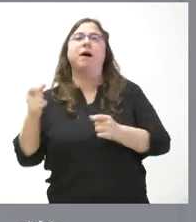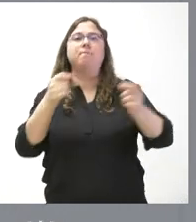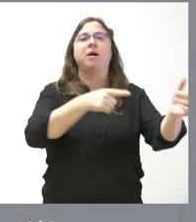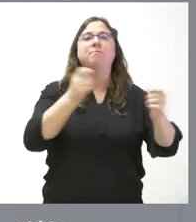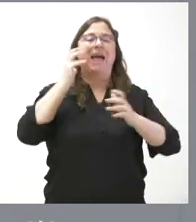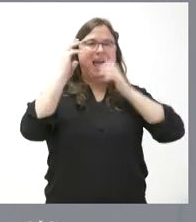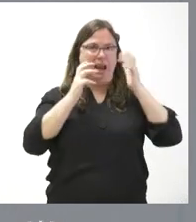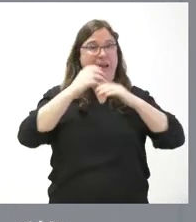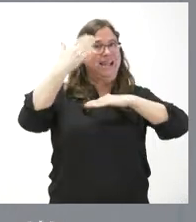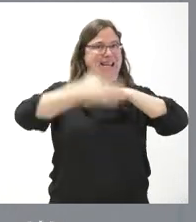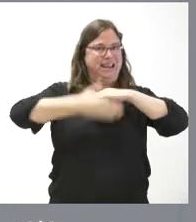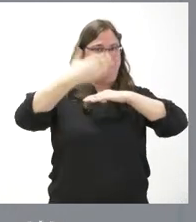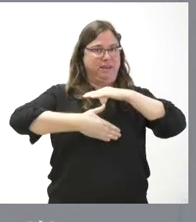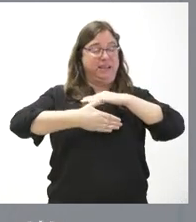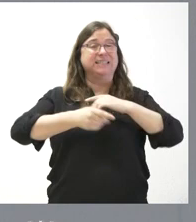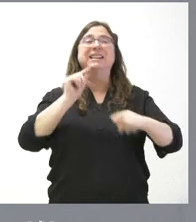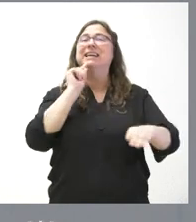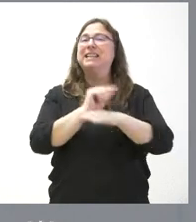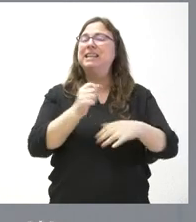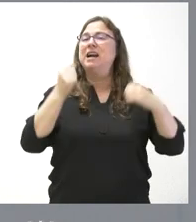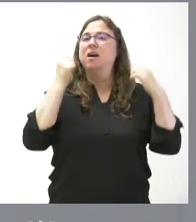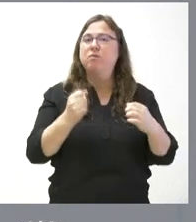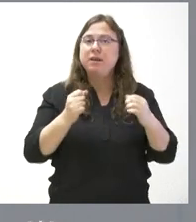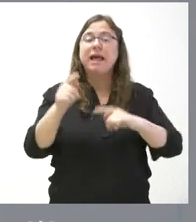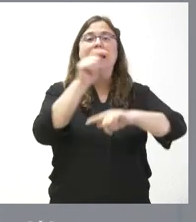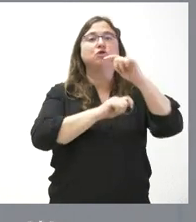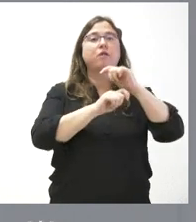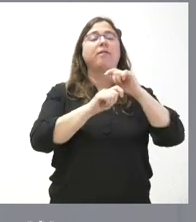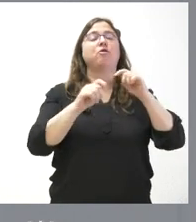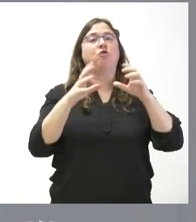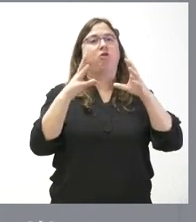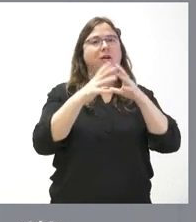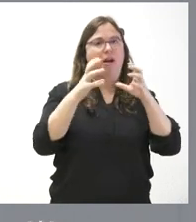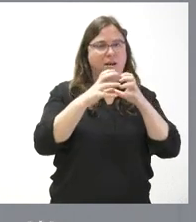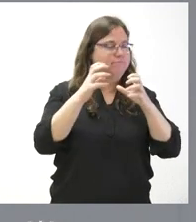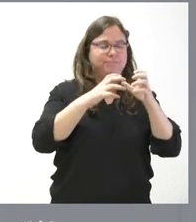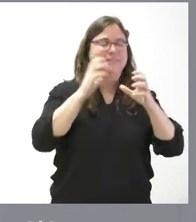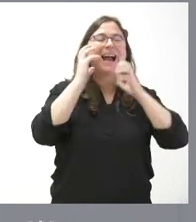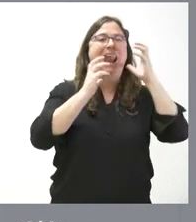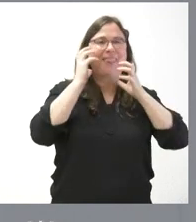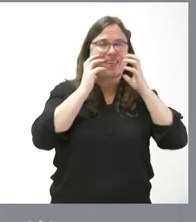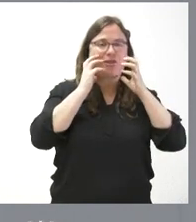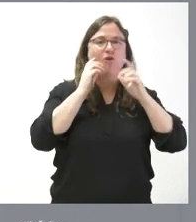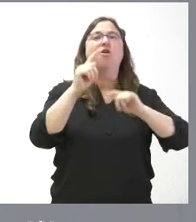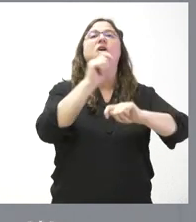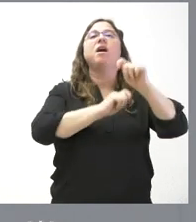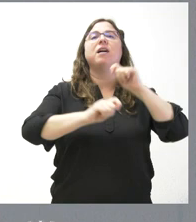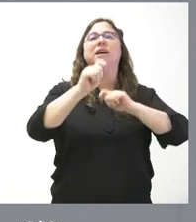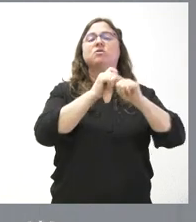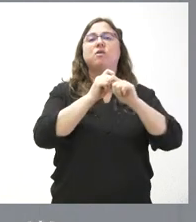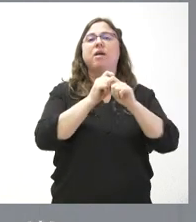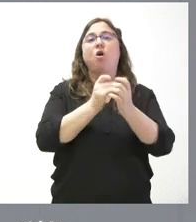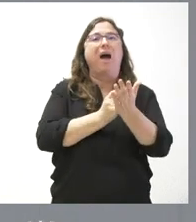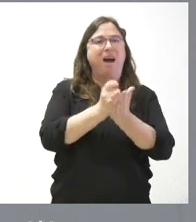parte de las organizaciones agrarias y de los ganaderos que nosotros compartimos. Esa orden causa esas